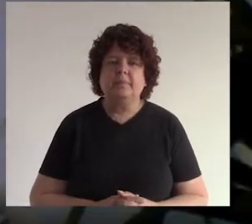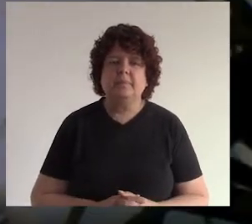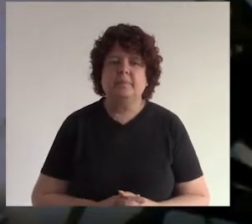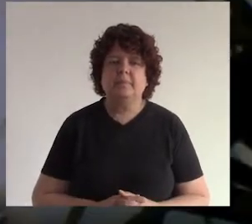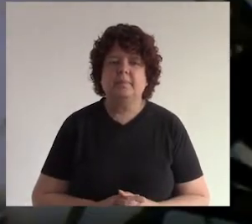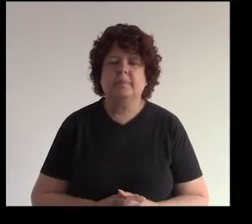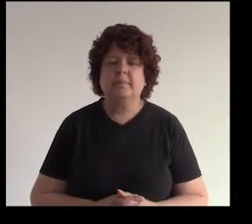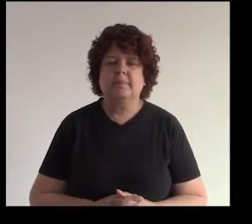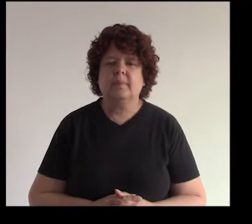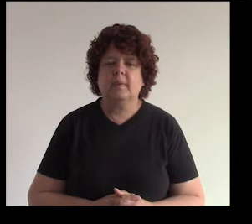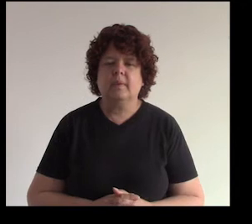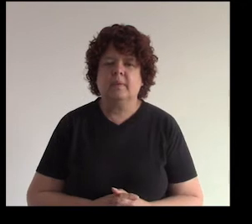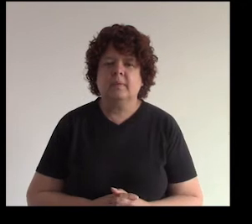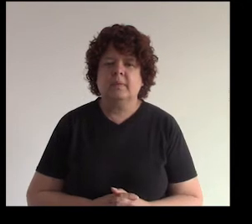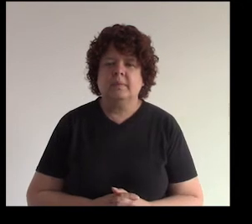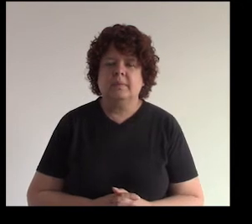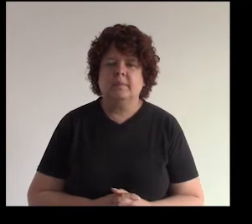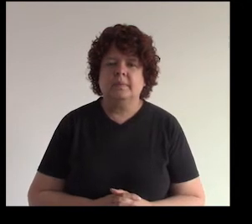¿bien? y escuchar a las personas